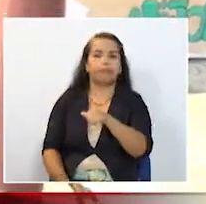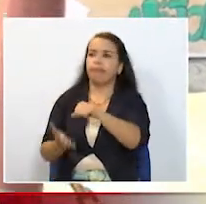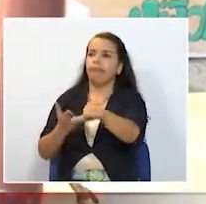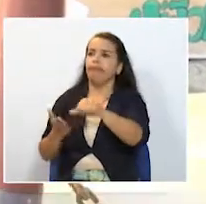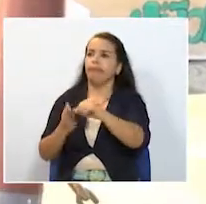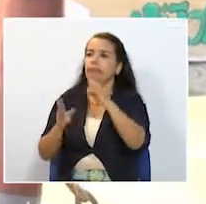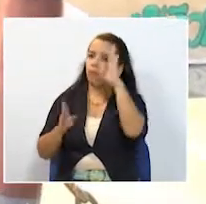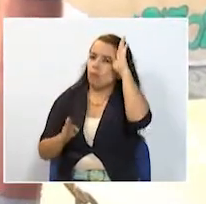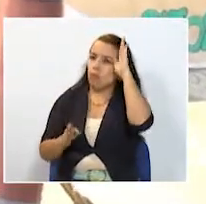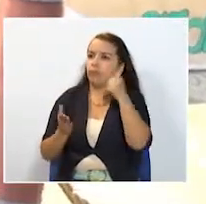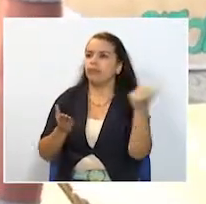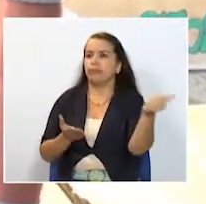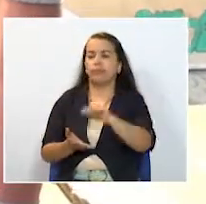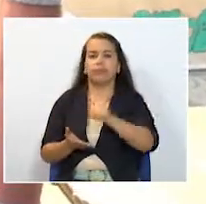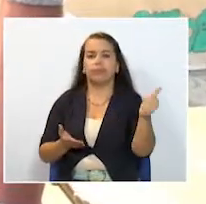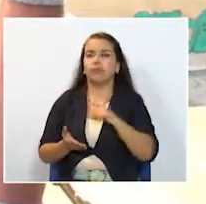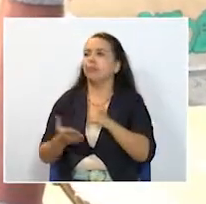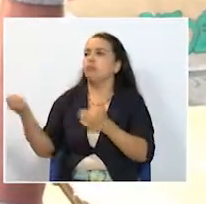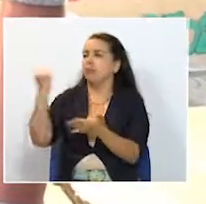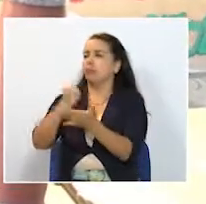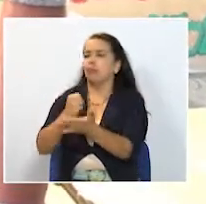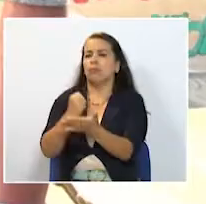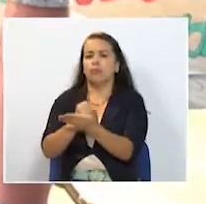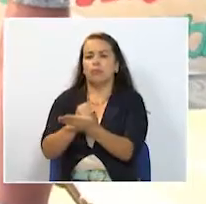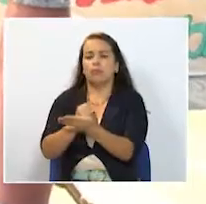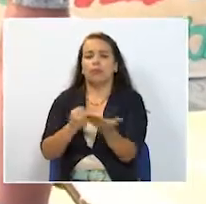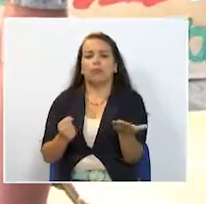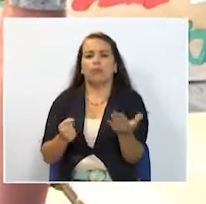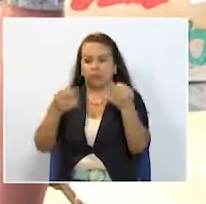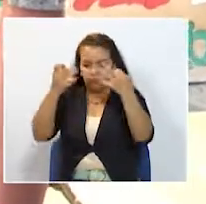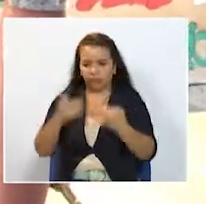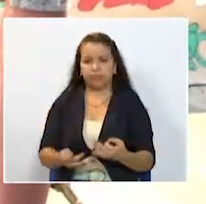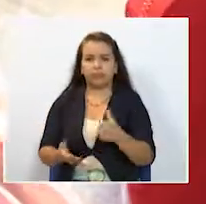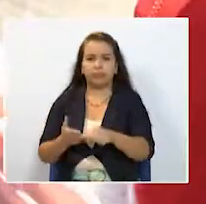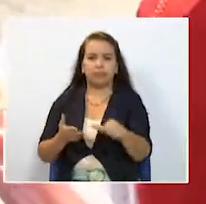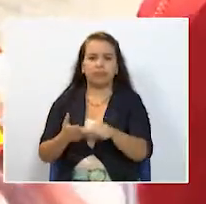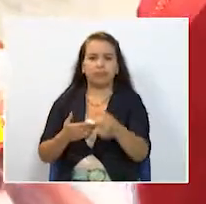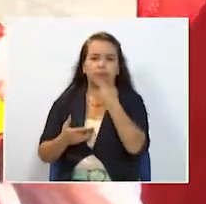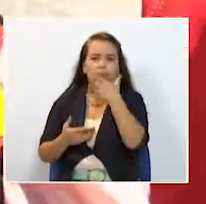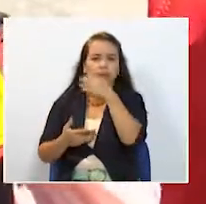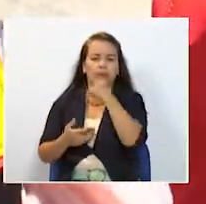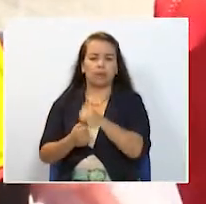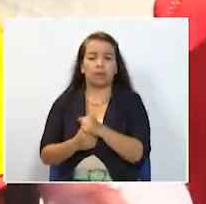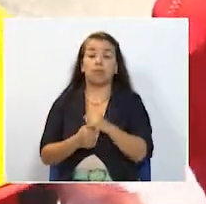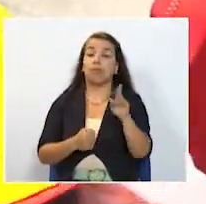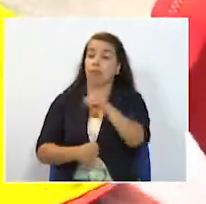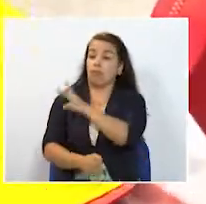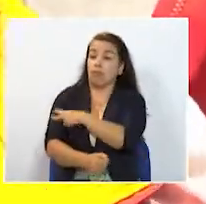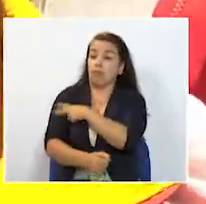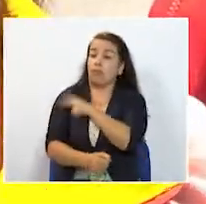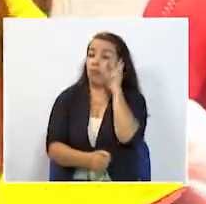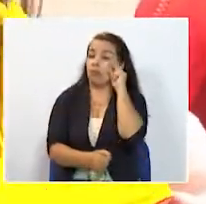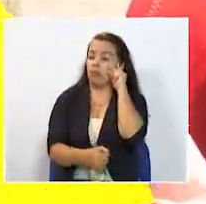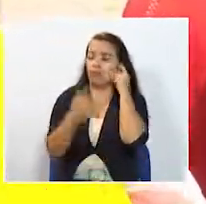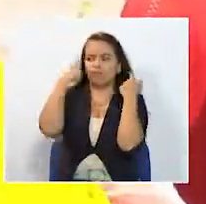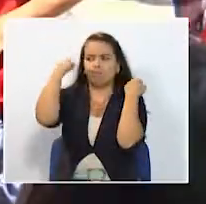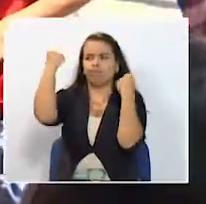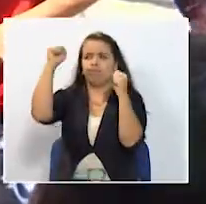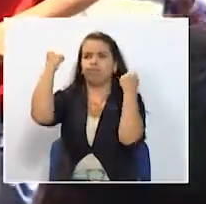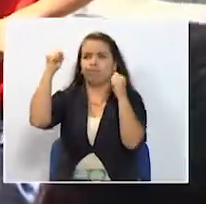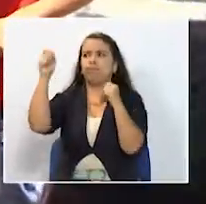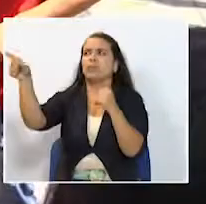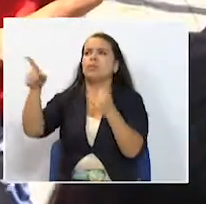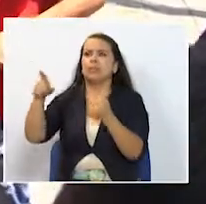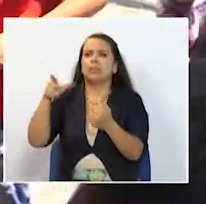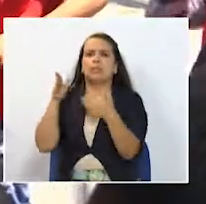transportándome para ir a que me le coloquen un sello que es lo que valen los medicamentos Desde la personería de Pereira se muestran preocupados por el incremento